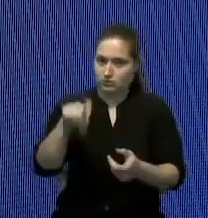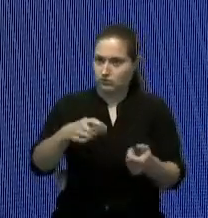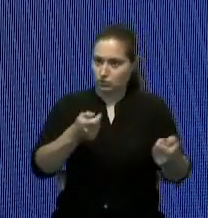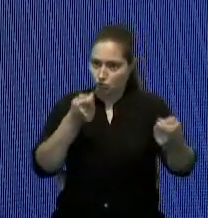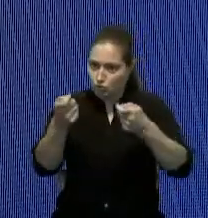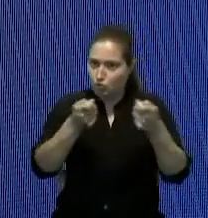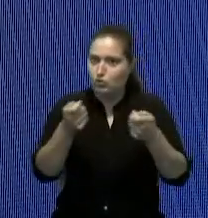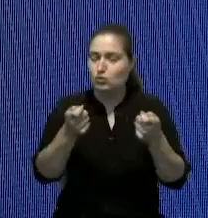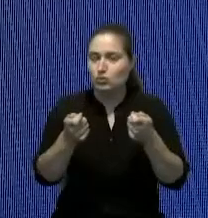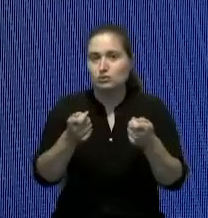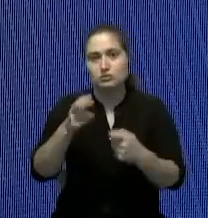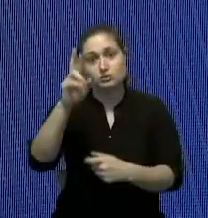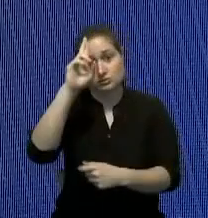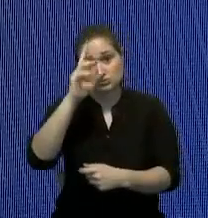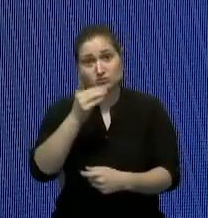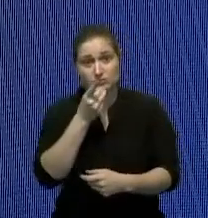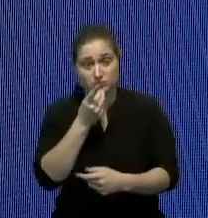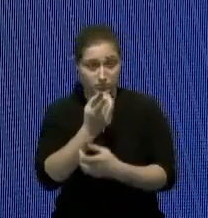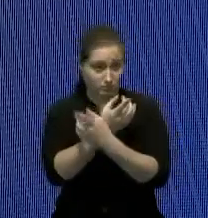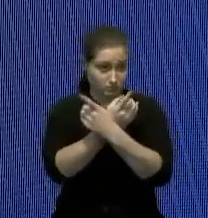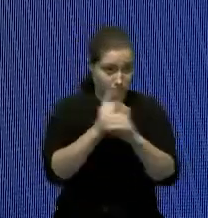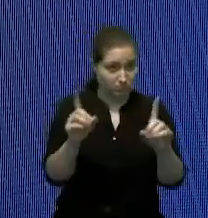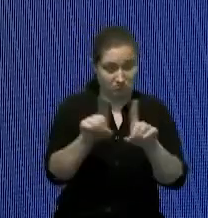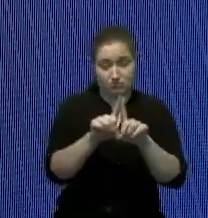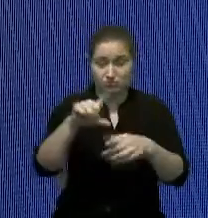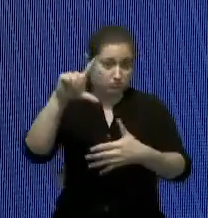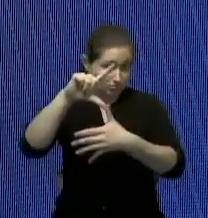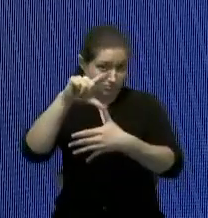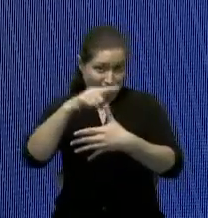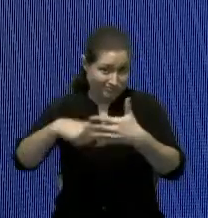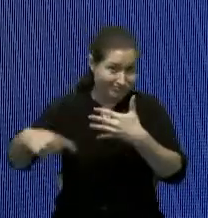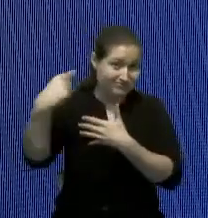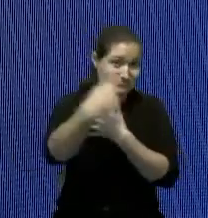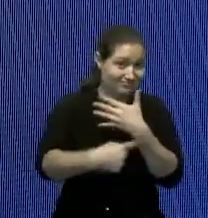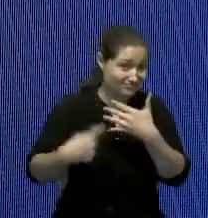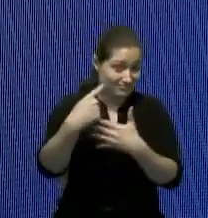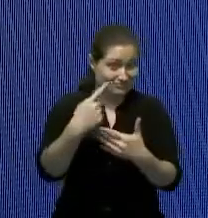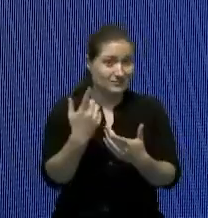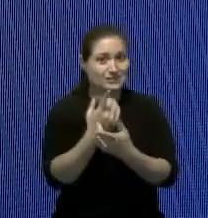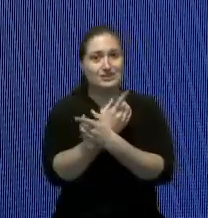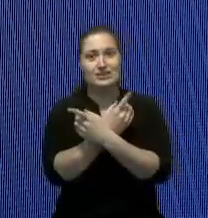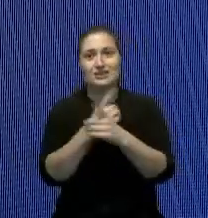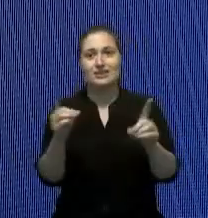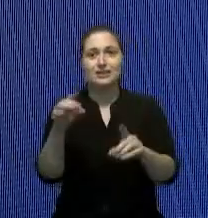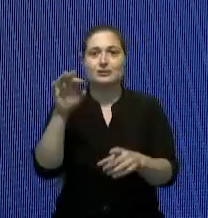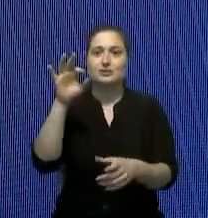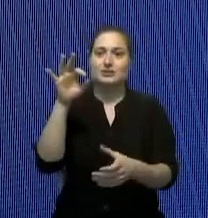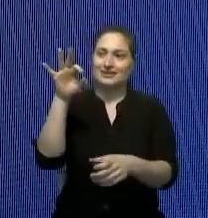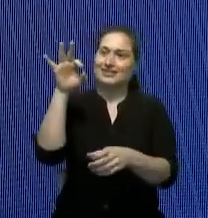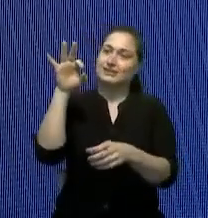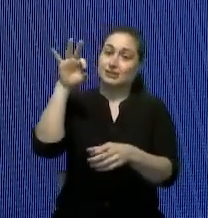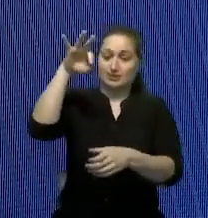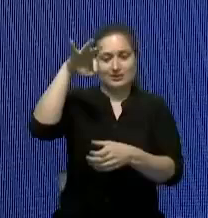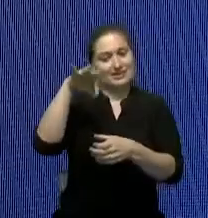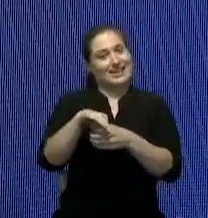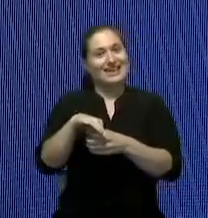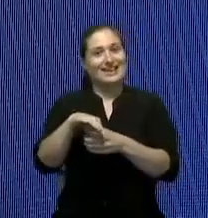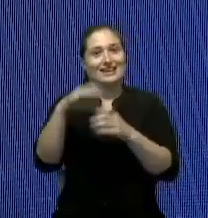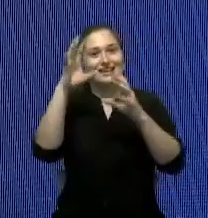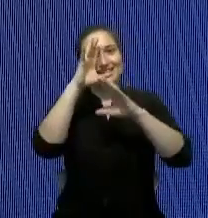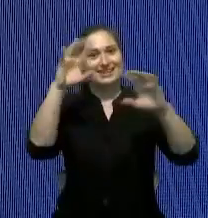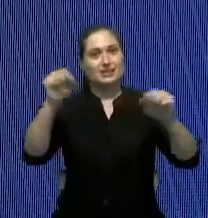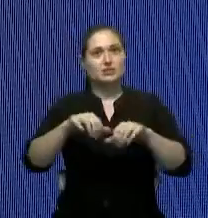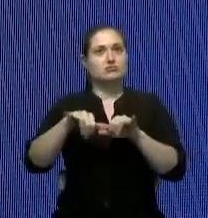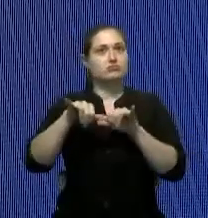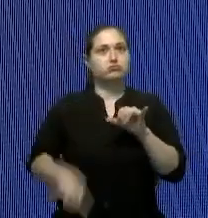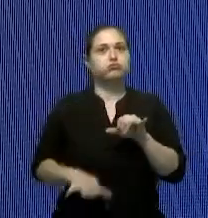República Dominicana y en la mayoría de los países latinoamericanos que es la reelección indefinida no pase y que otro que venga que tenga